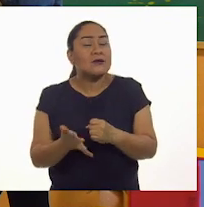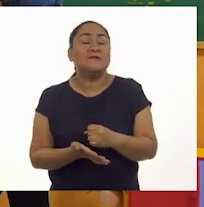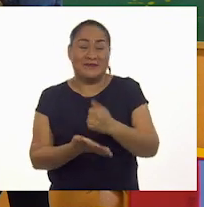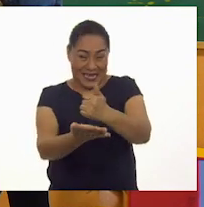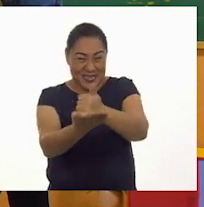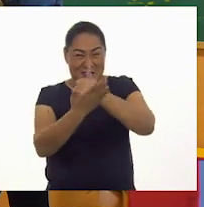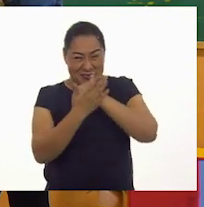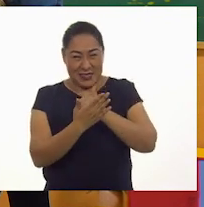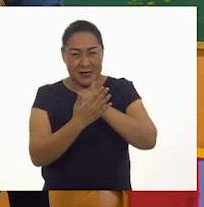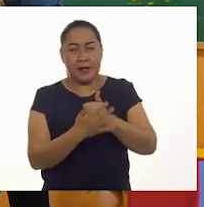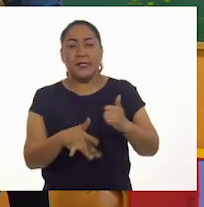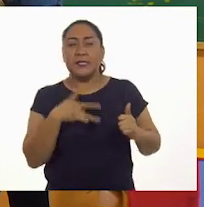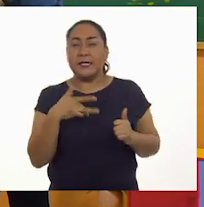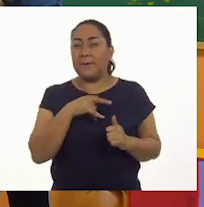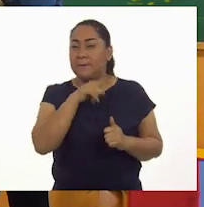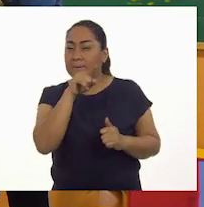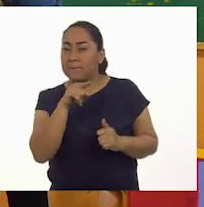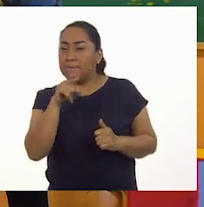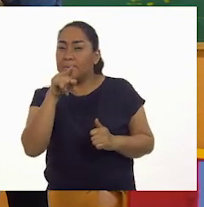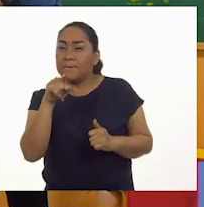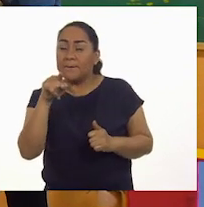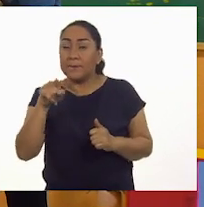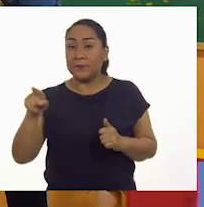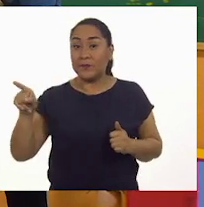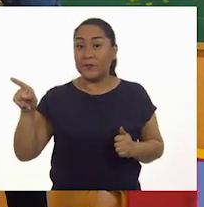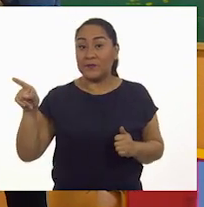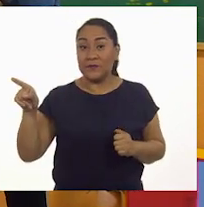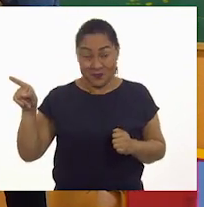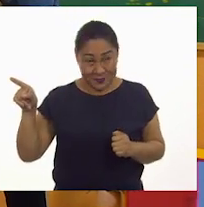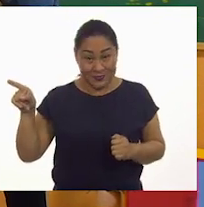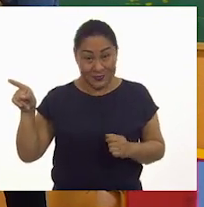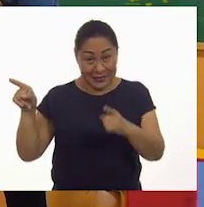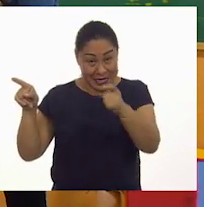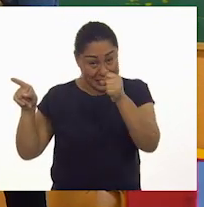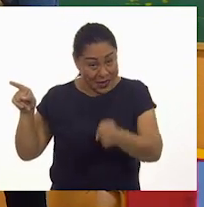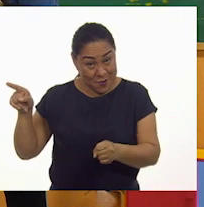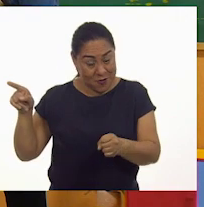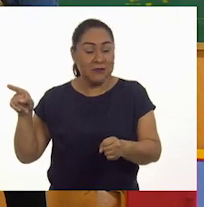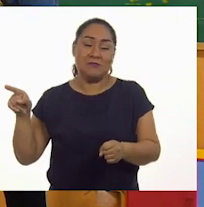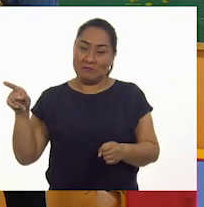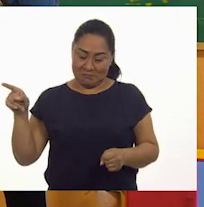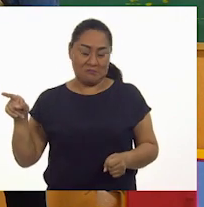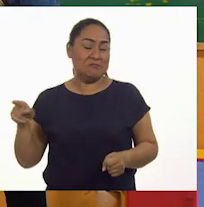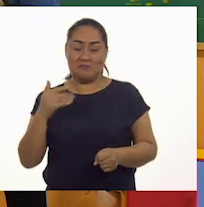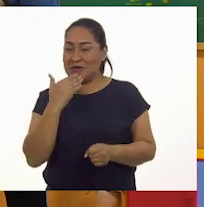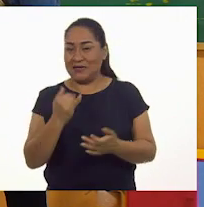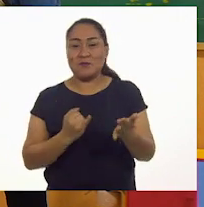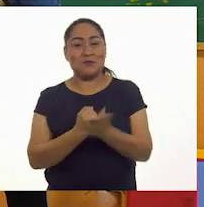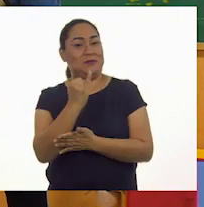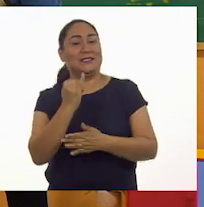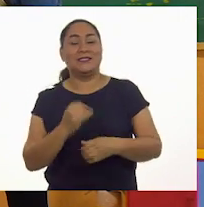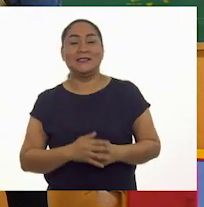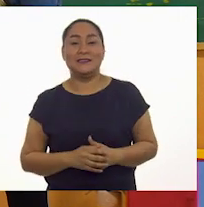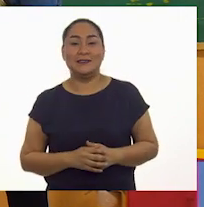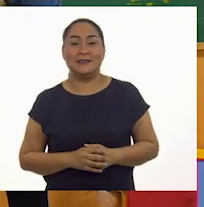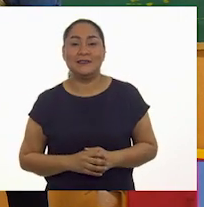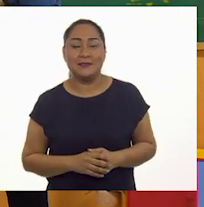Y... ¿Esta? ¡Seguros! Está bien. La voy a poner...